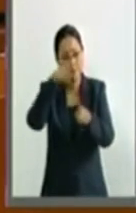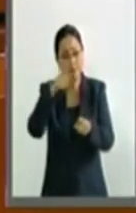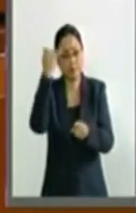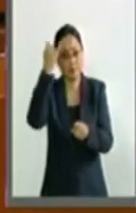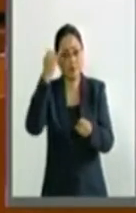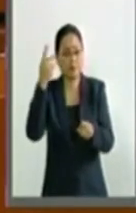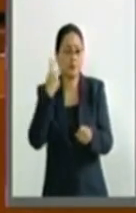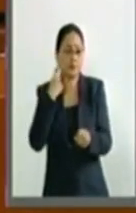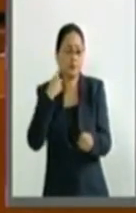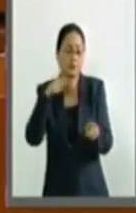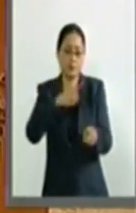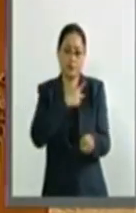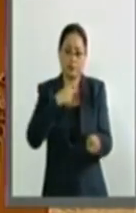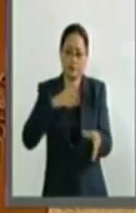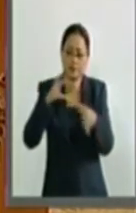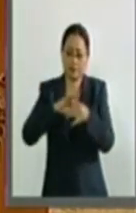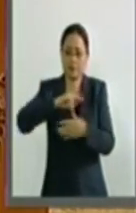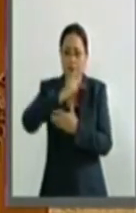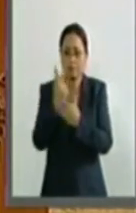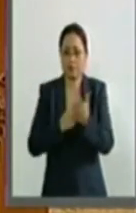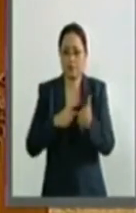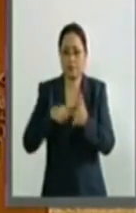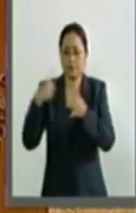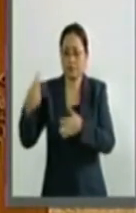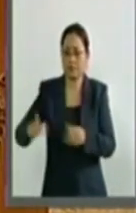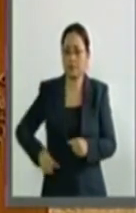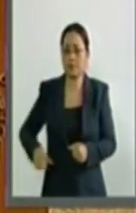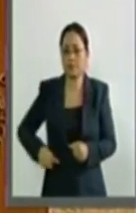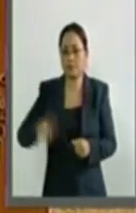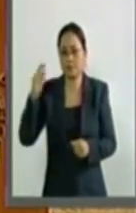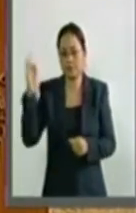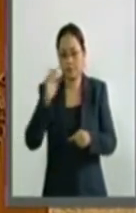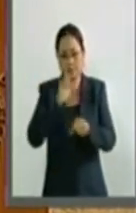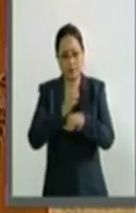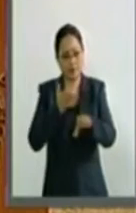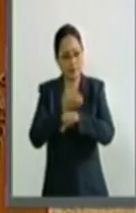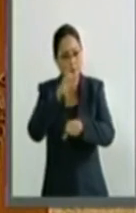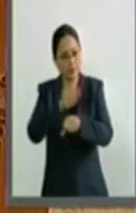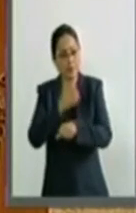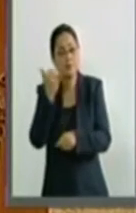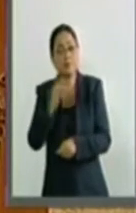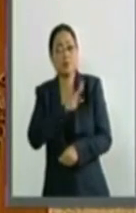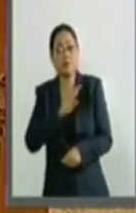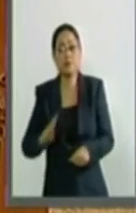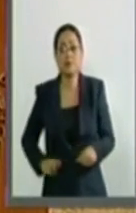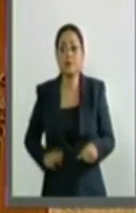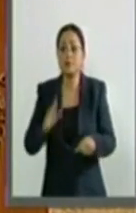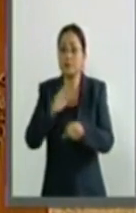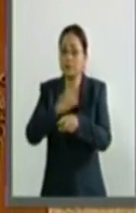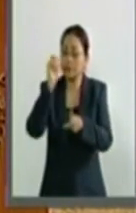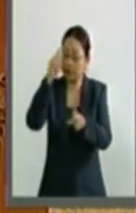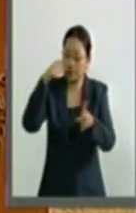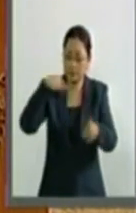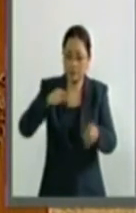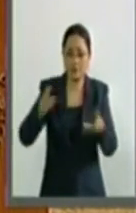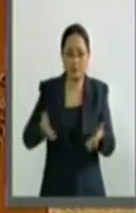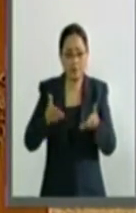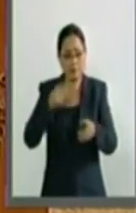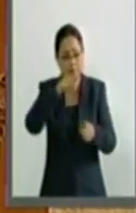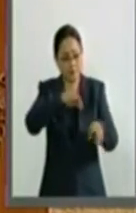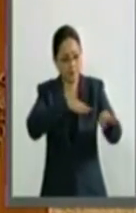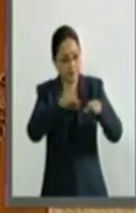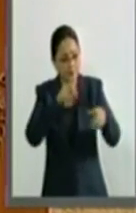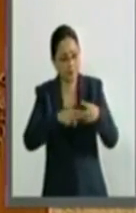estar acompañadas de programas gubernamentales, federales, estatales y municipales, que promuevan la ocupación, la